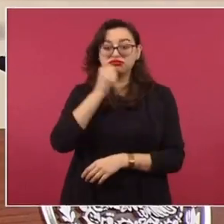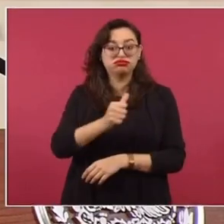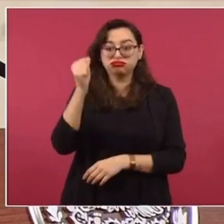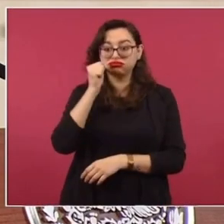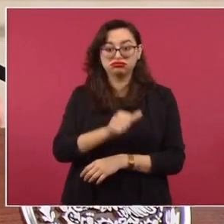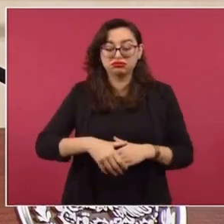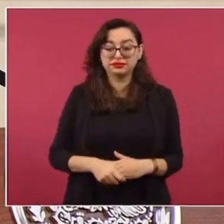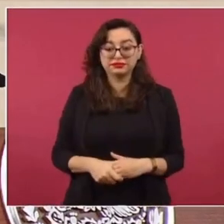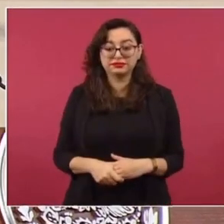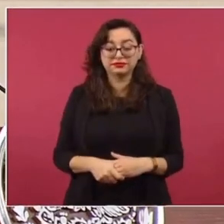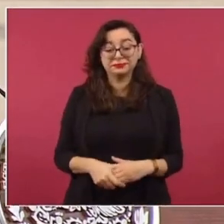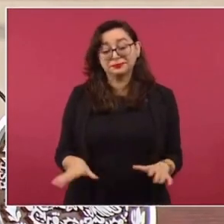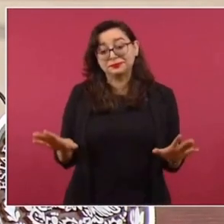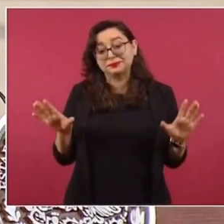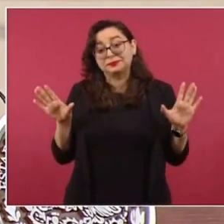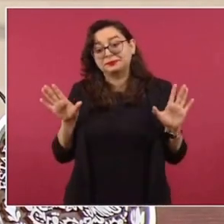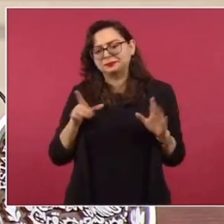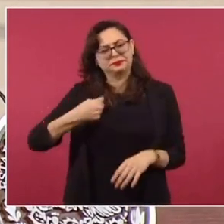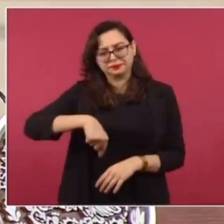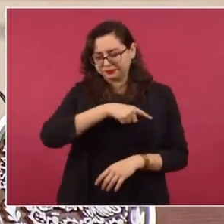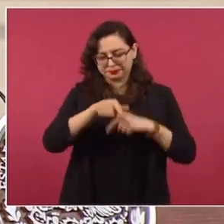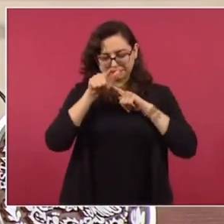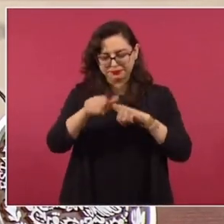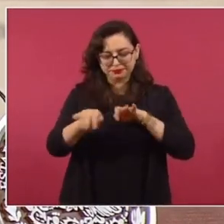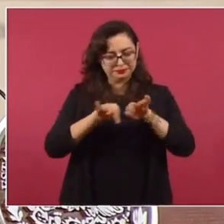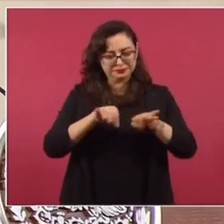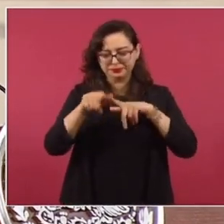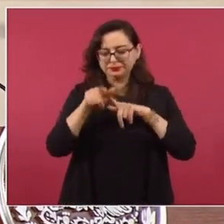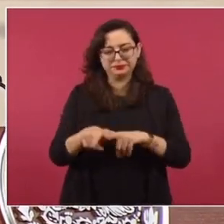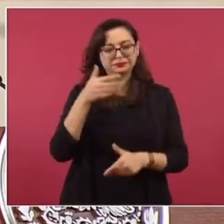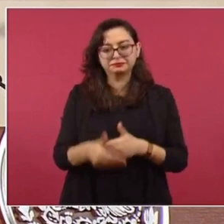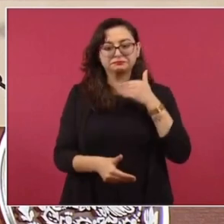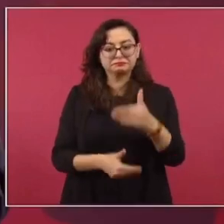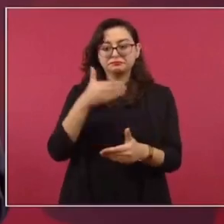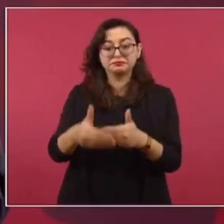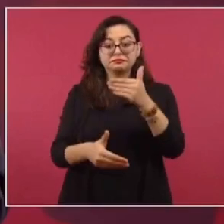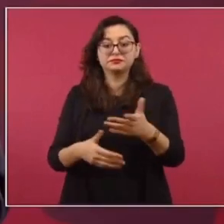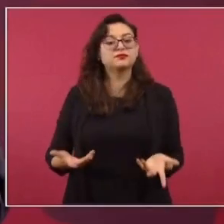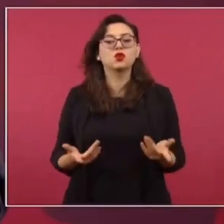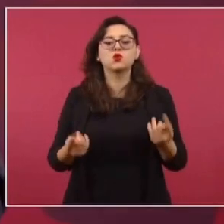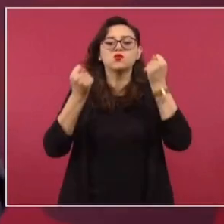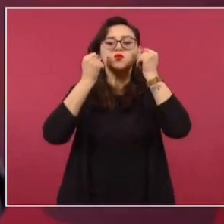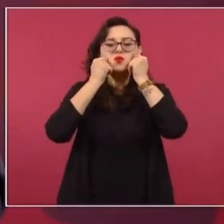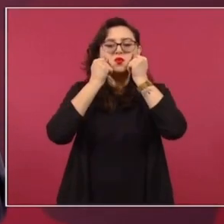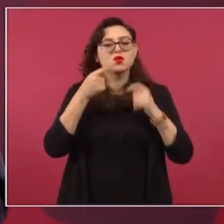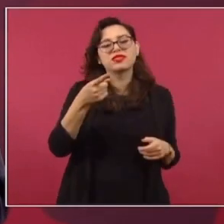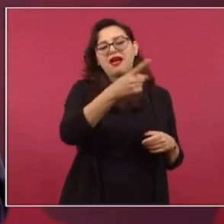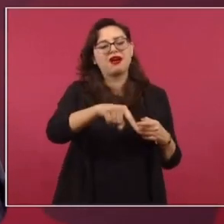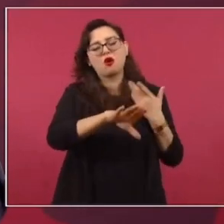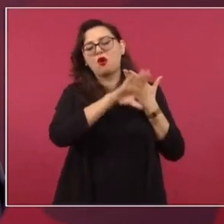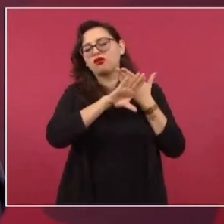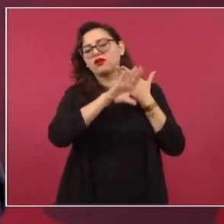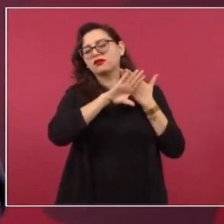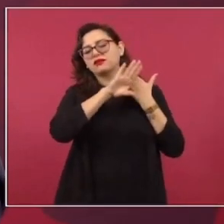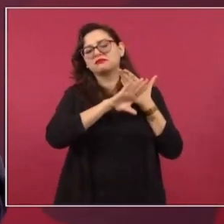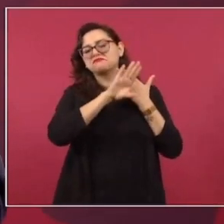alcances. Pero bueno, hay que seguir adelante porque a pesar de esa oposición